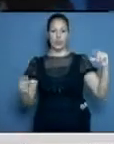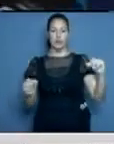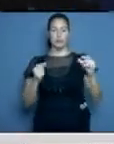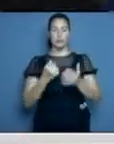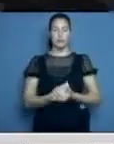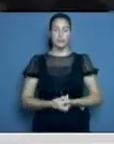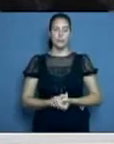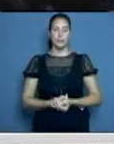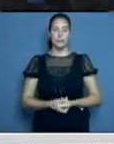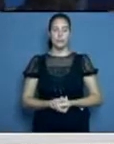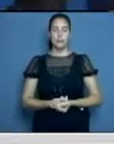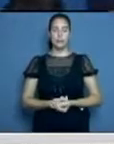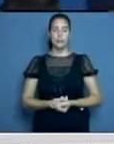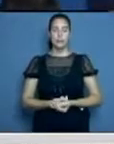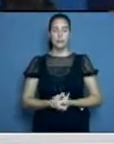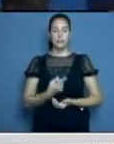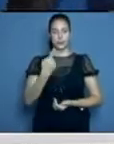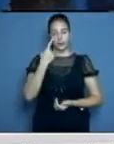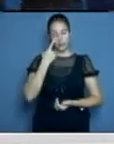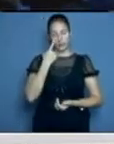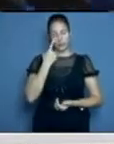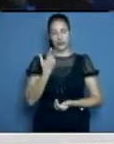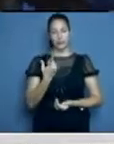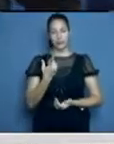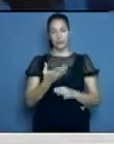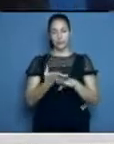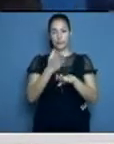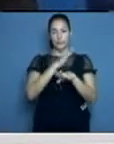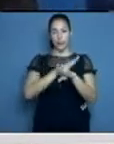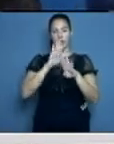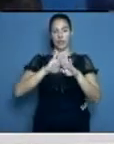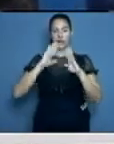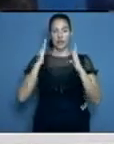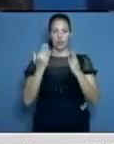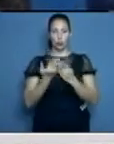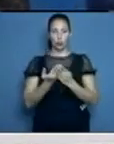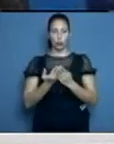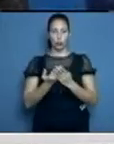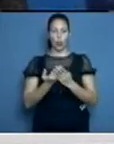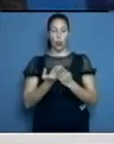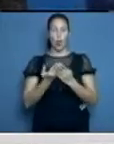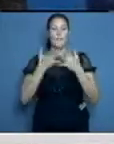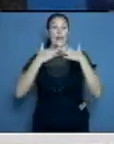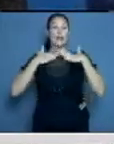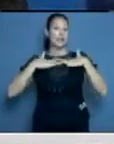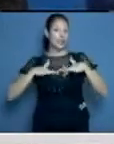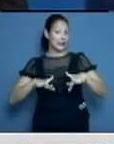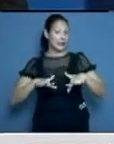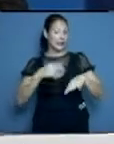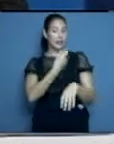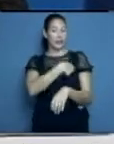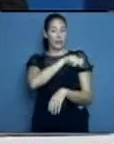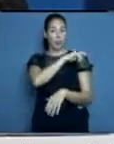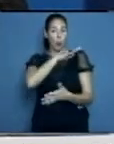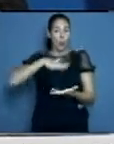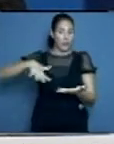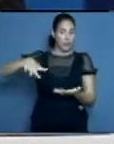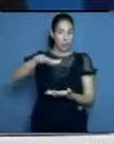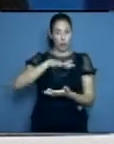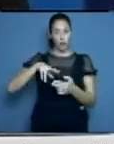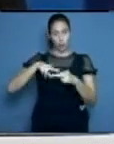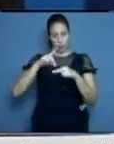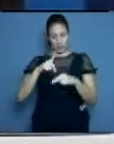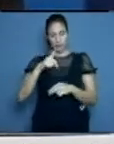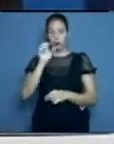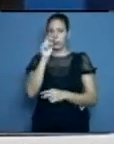Sí, ver, antes que todo, quisiéramos para tranquilidad del pueblo ordinero hacer algunos